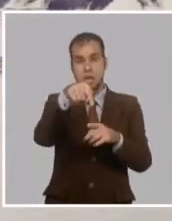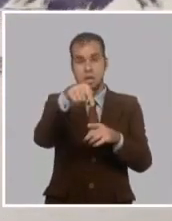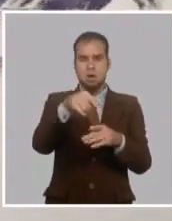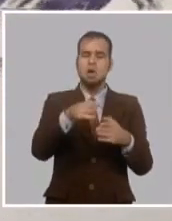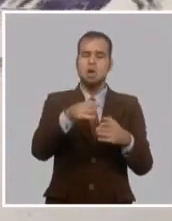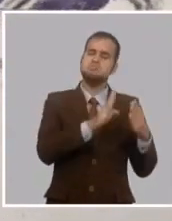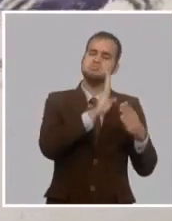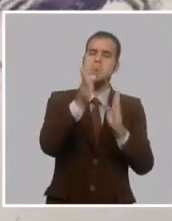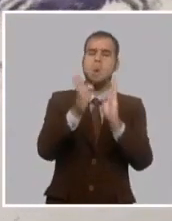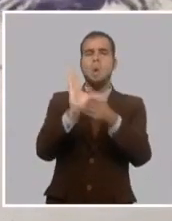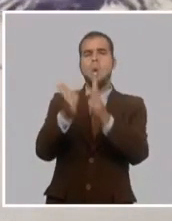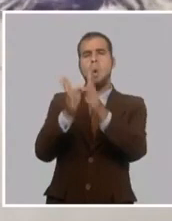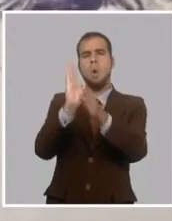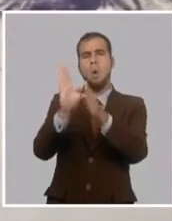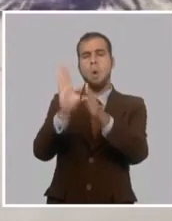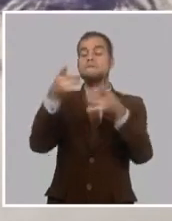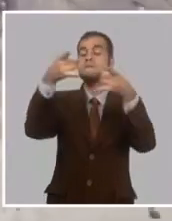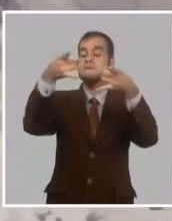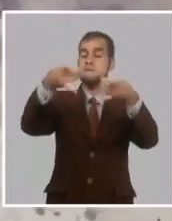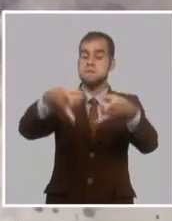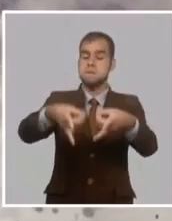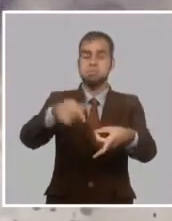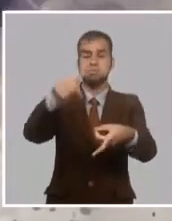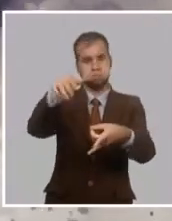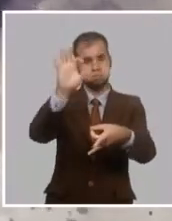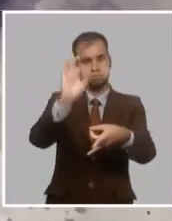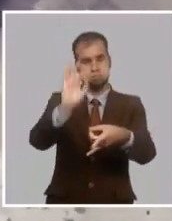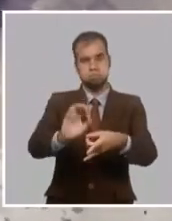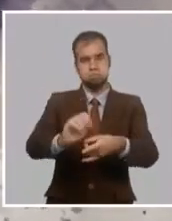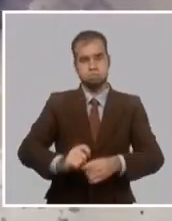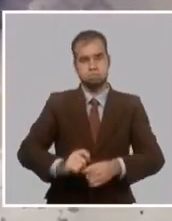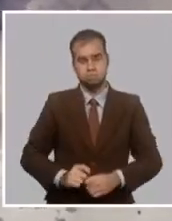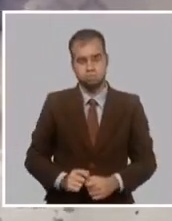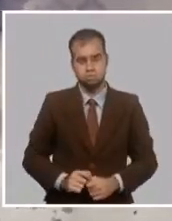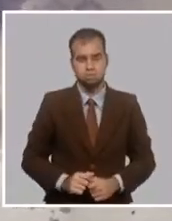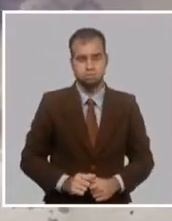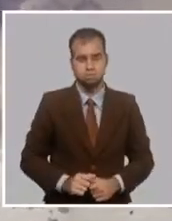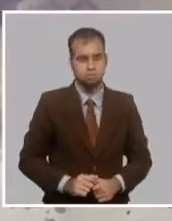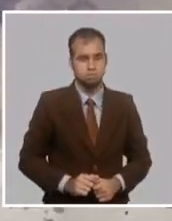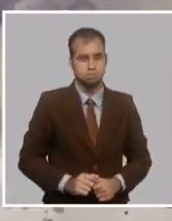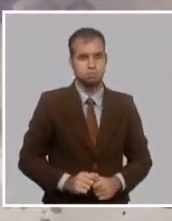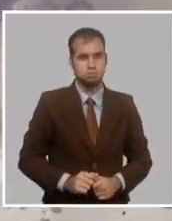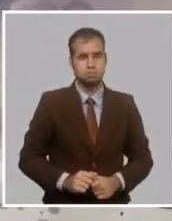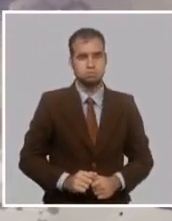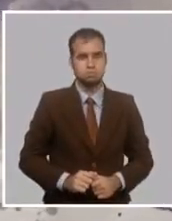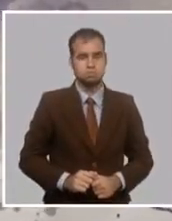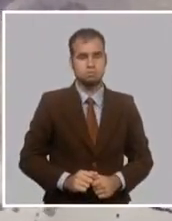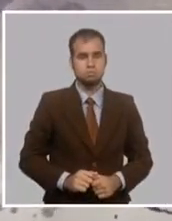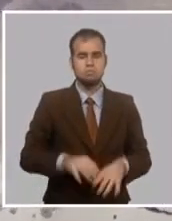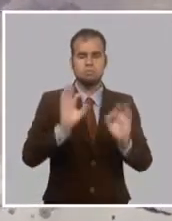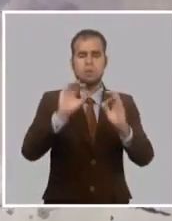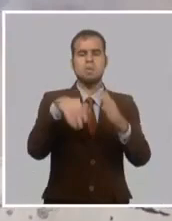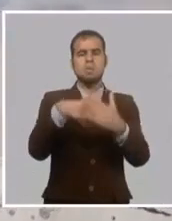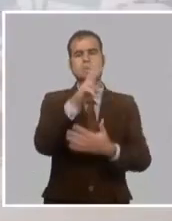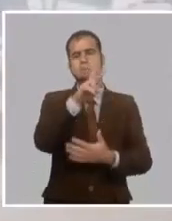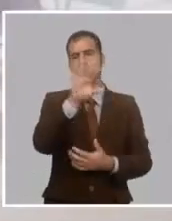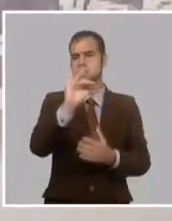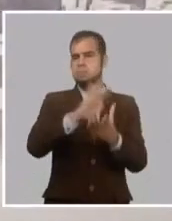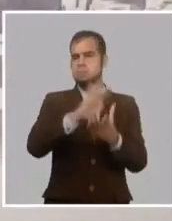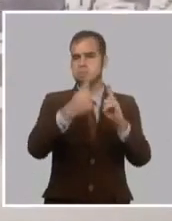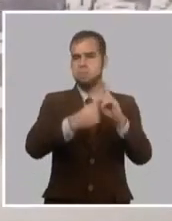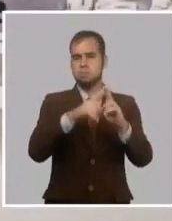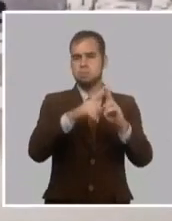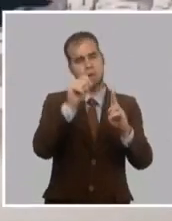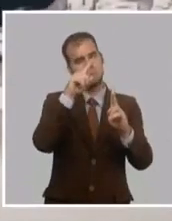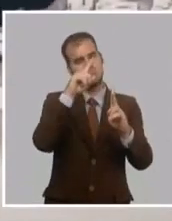fue colocado el ataúd en medio de la capilla en construcción. El 27 de mayo realiza la despedida